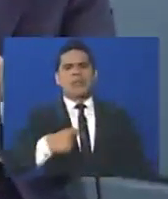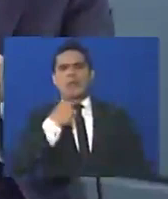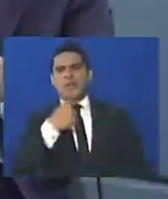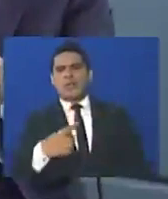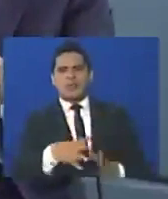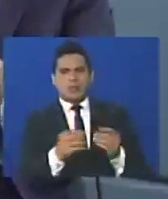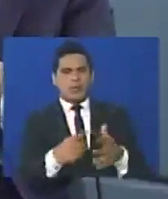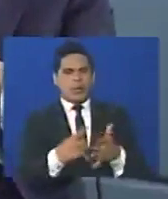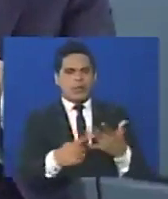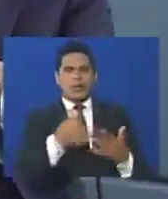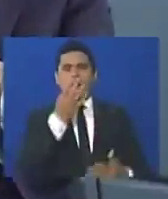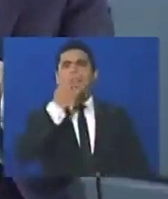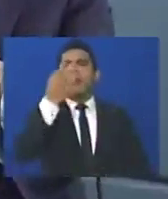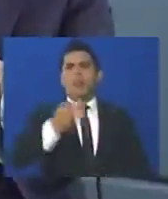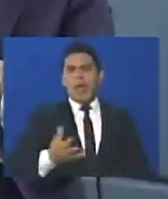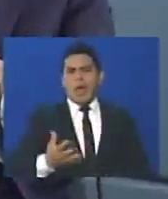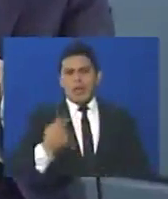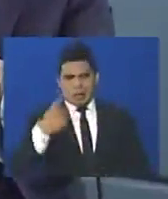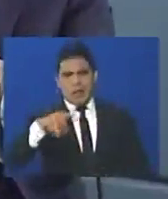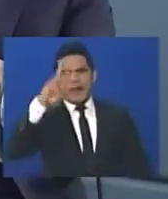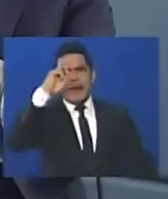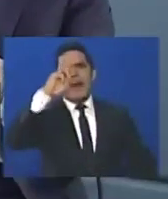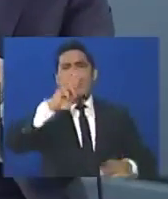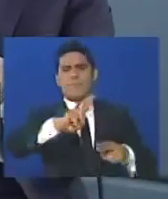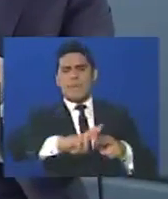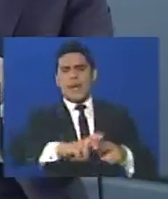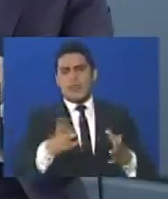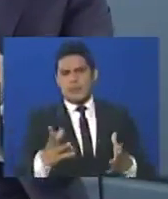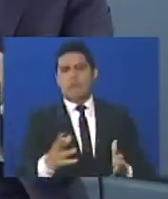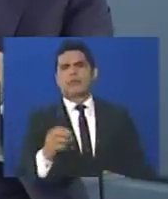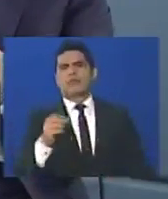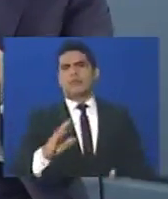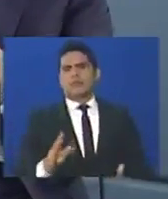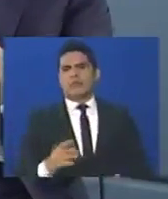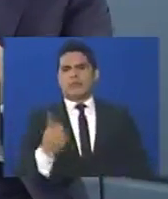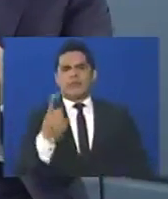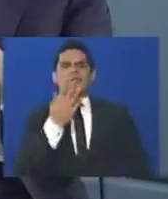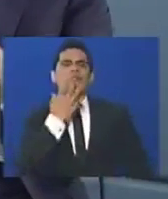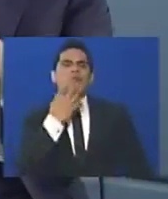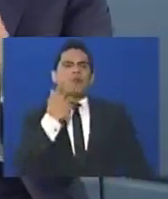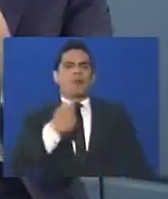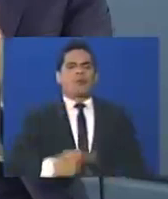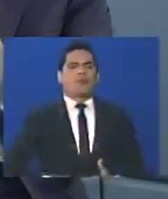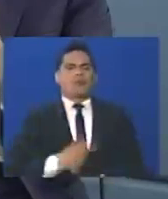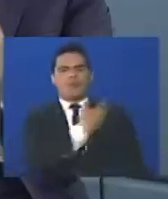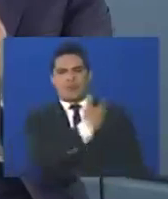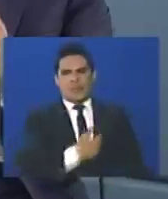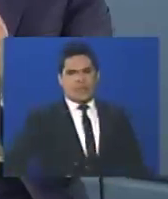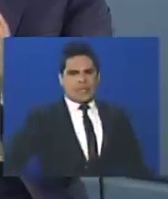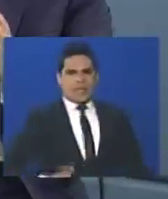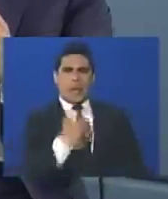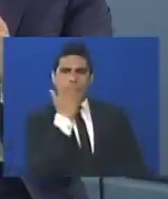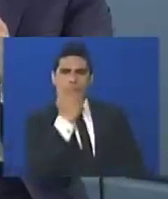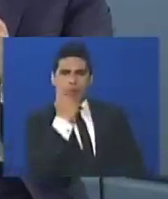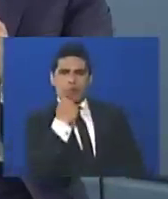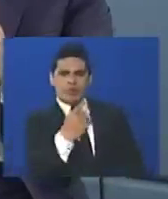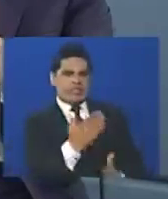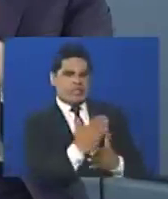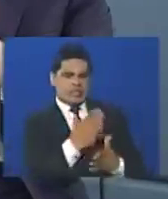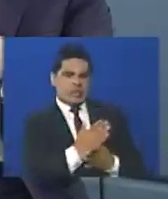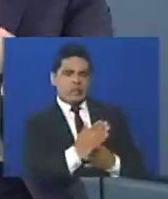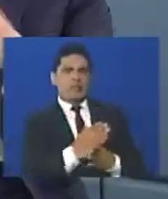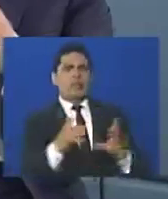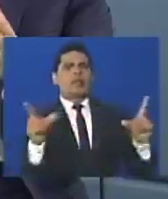franqueza, tiene que haber respeto, ¿verdad? Entonces no puede ser que un señor, porque haga cadena todos los días, y porque